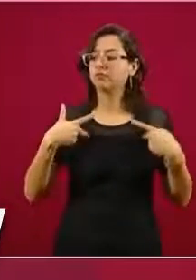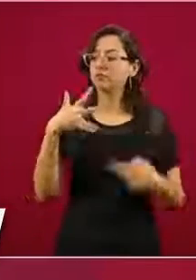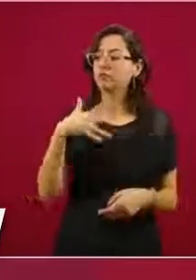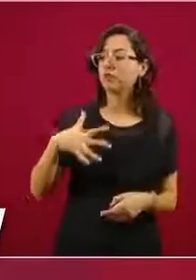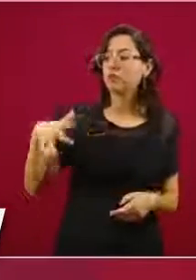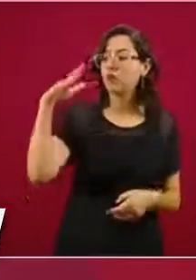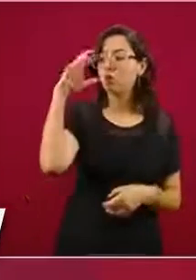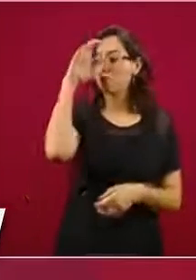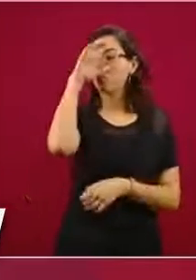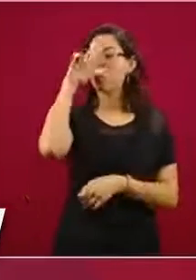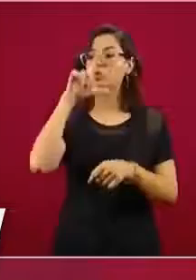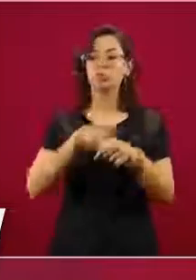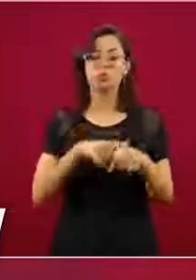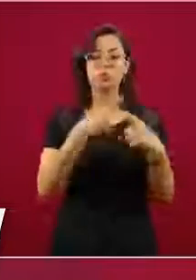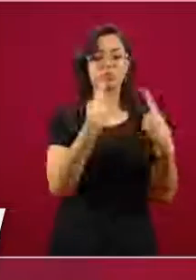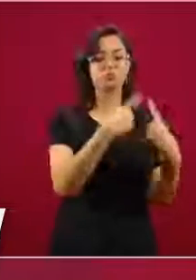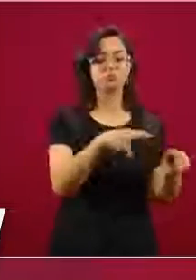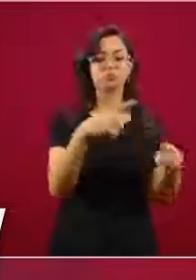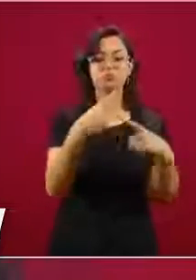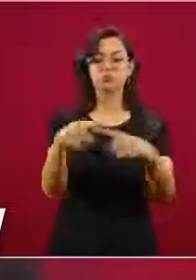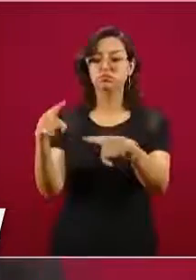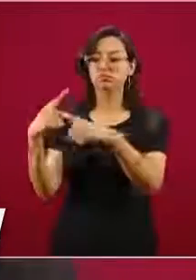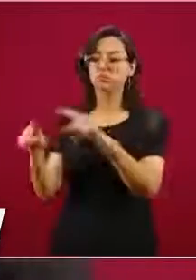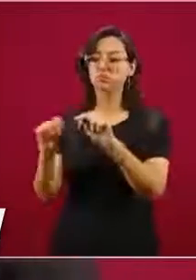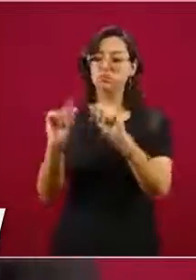por la grandeza de México.